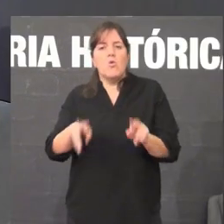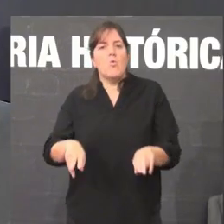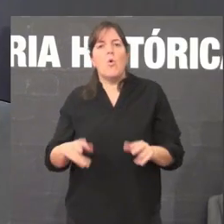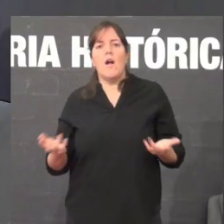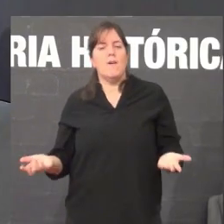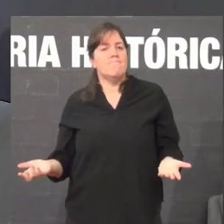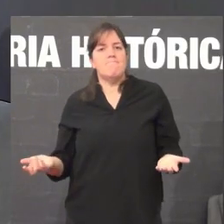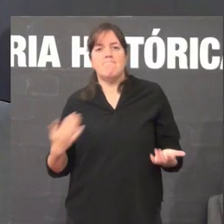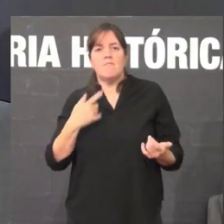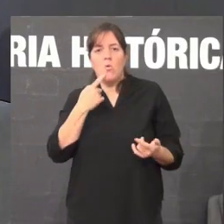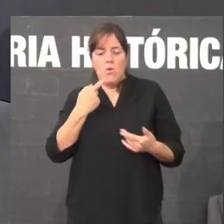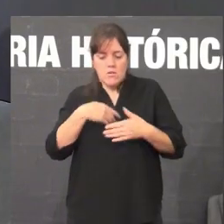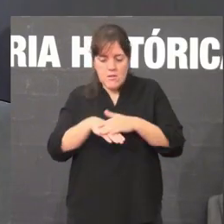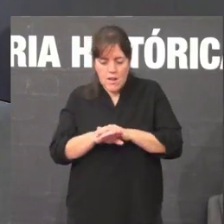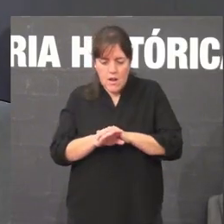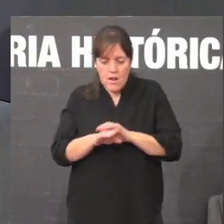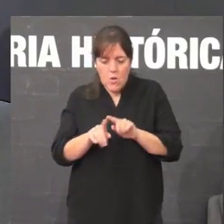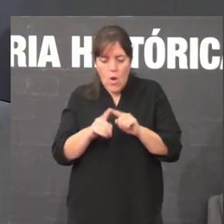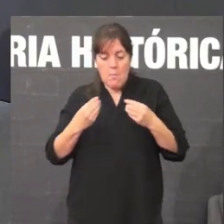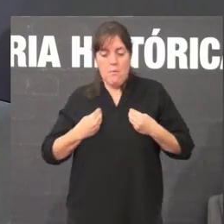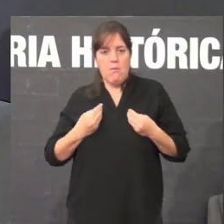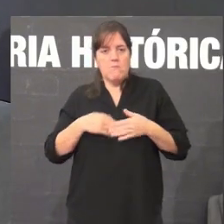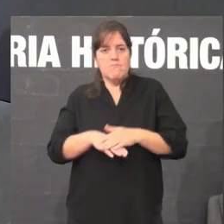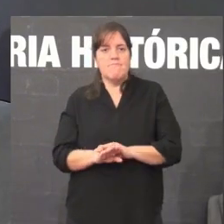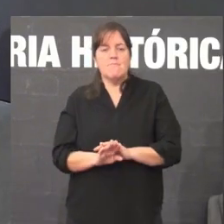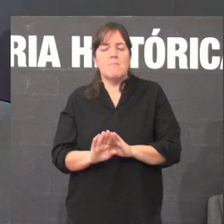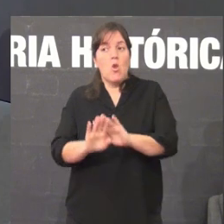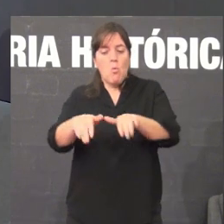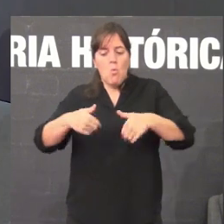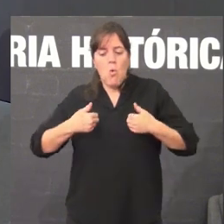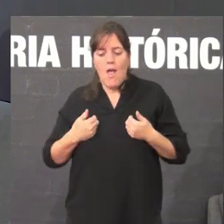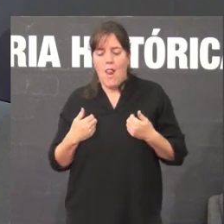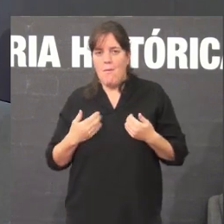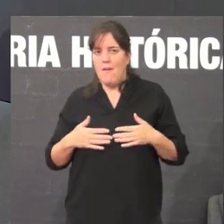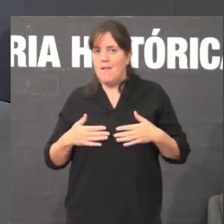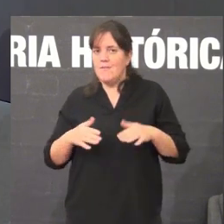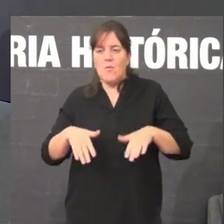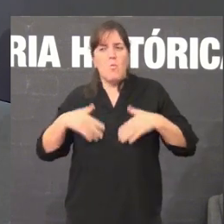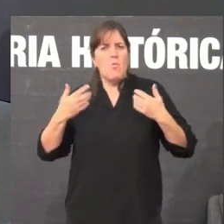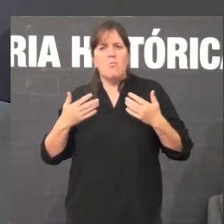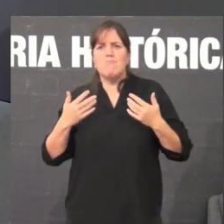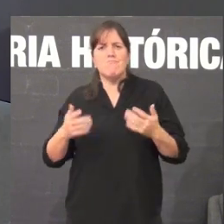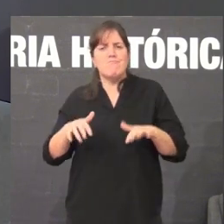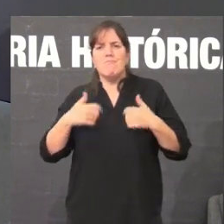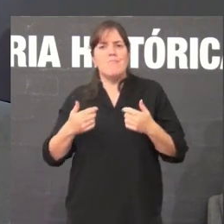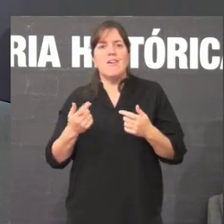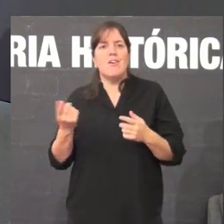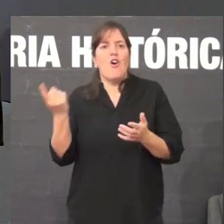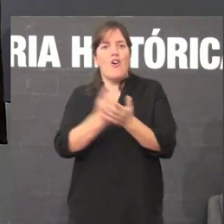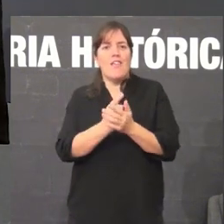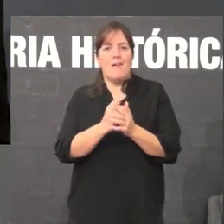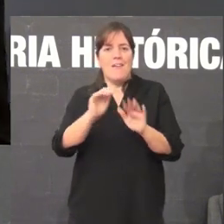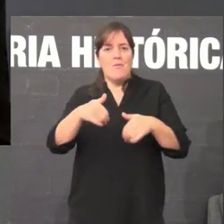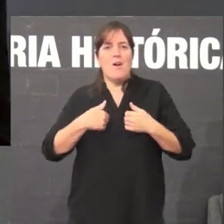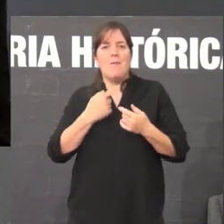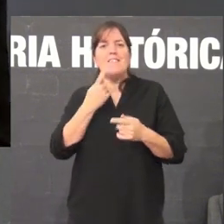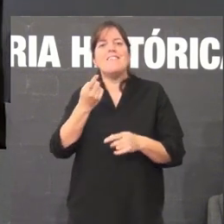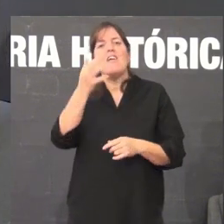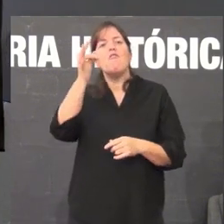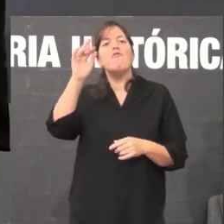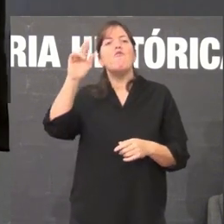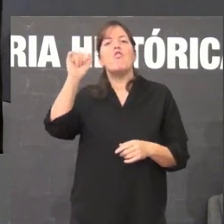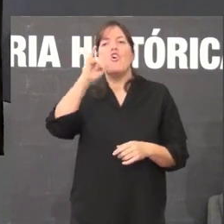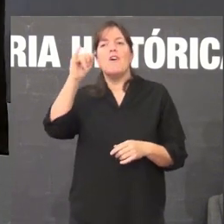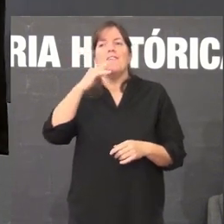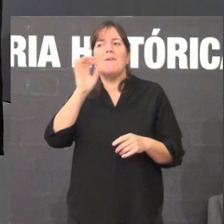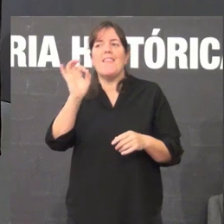son enterradas vivas e van voltar máis tarde do peor maneira. Esta frase de Freud, máis